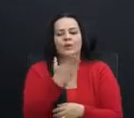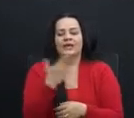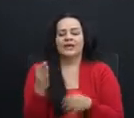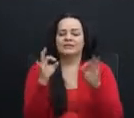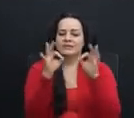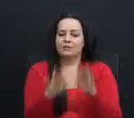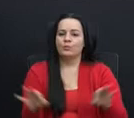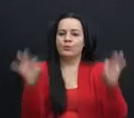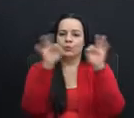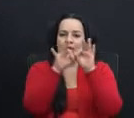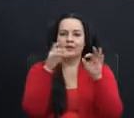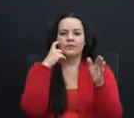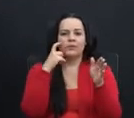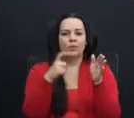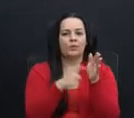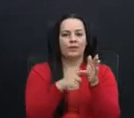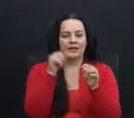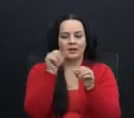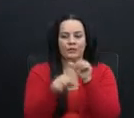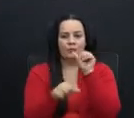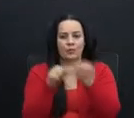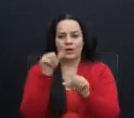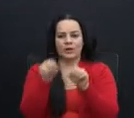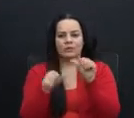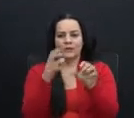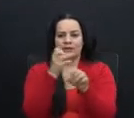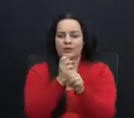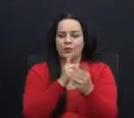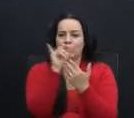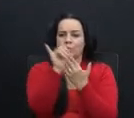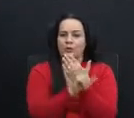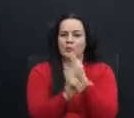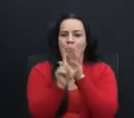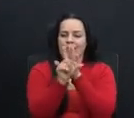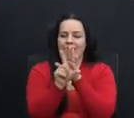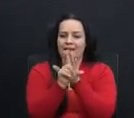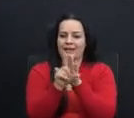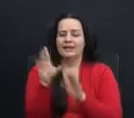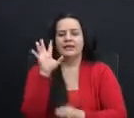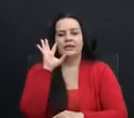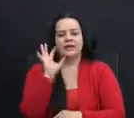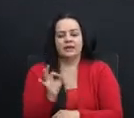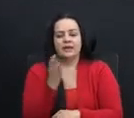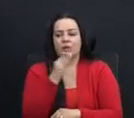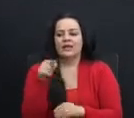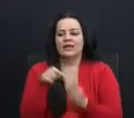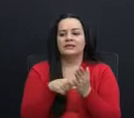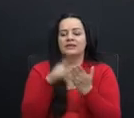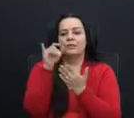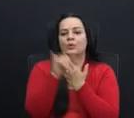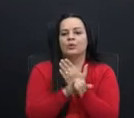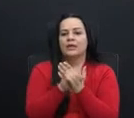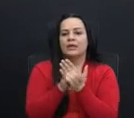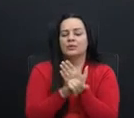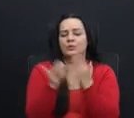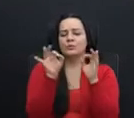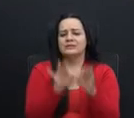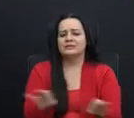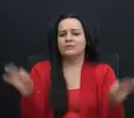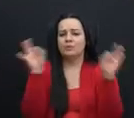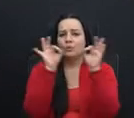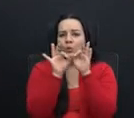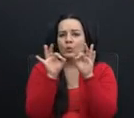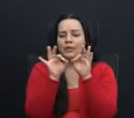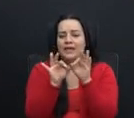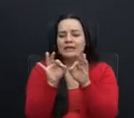importante reconocer el esfuerzo que se hizo en este proyecto de ley. Creo que es una iniciativa muy importante